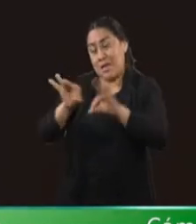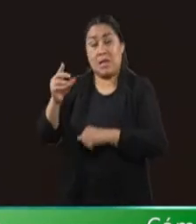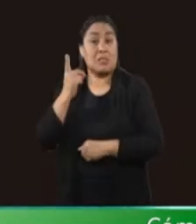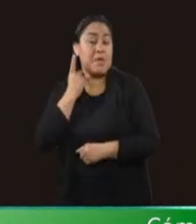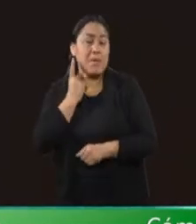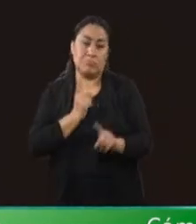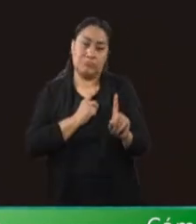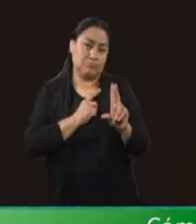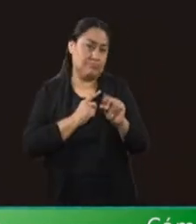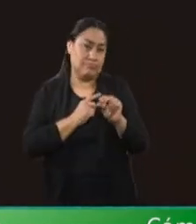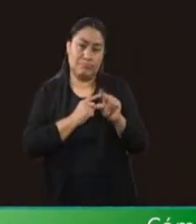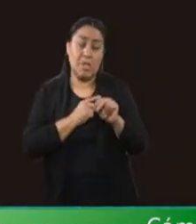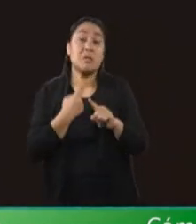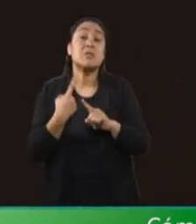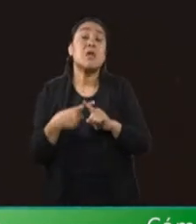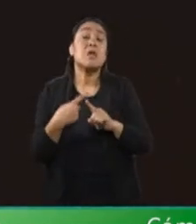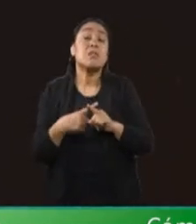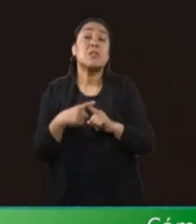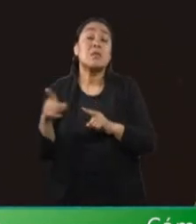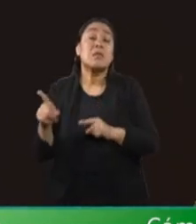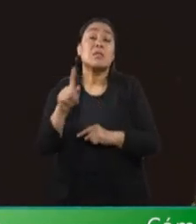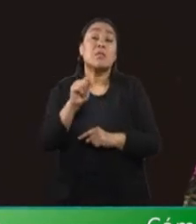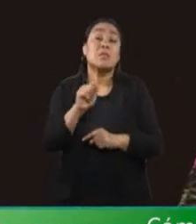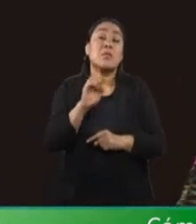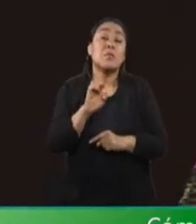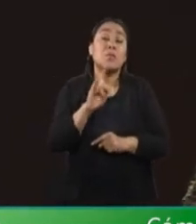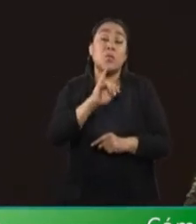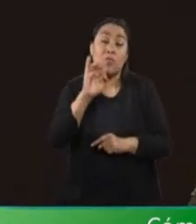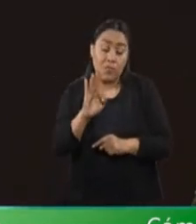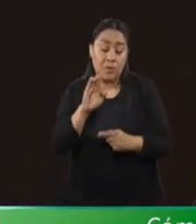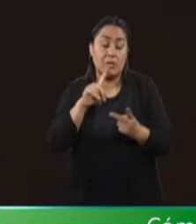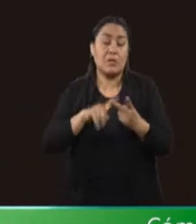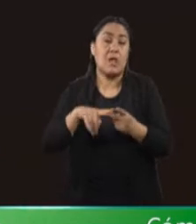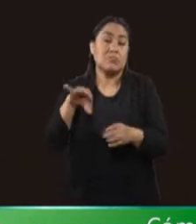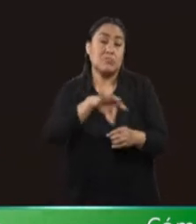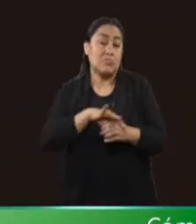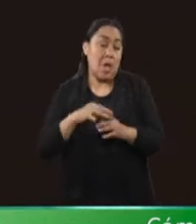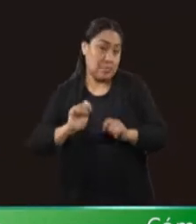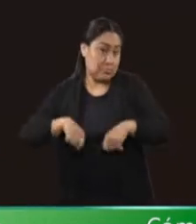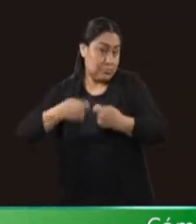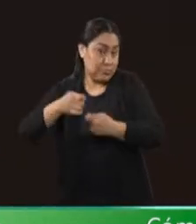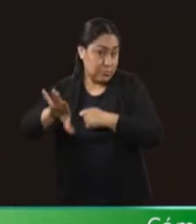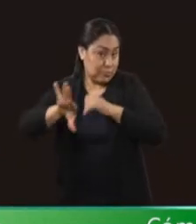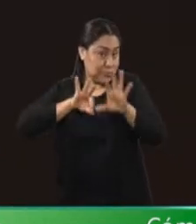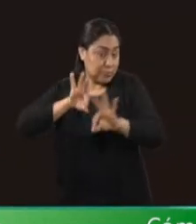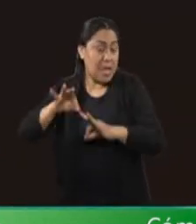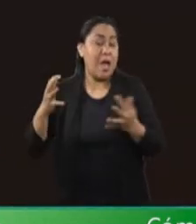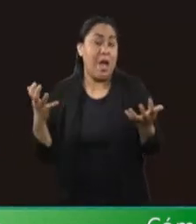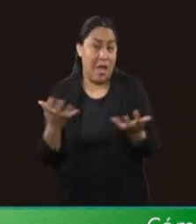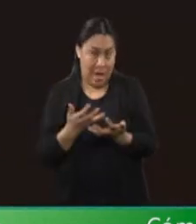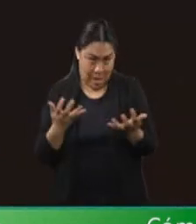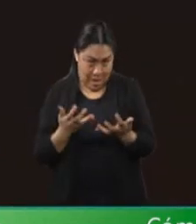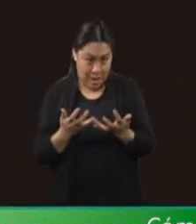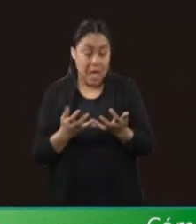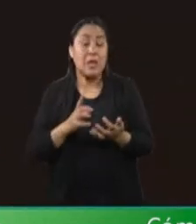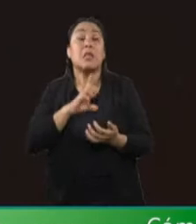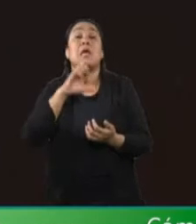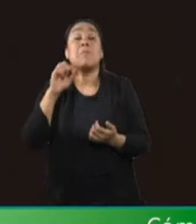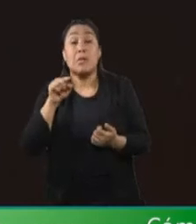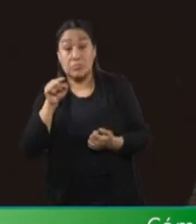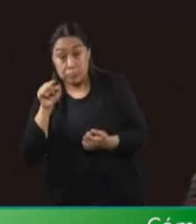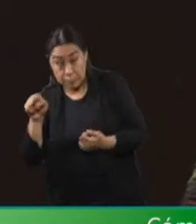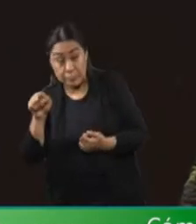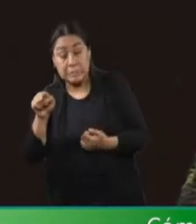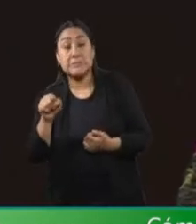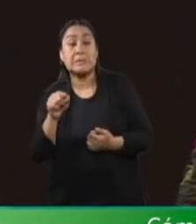representación se las dio el tribunal electoral y el órgano electoral y aún así tuvieron que salir a la compra de